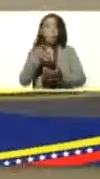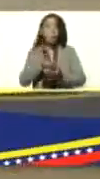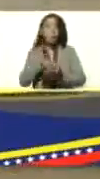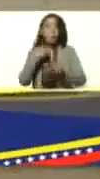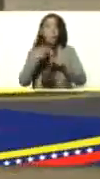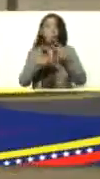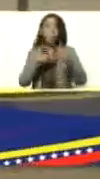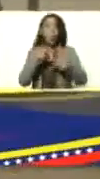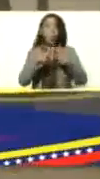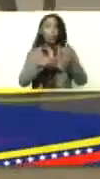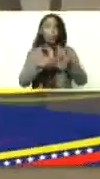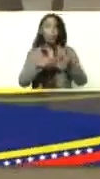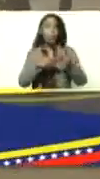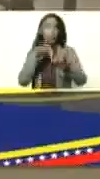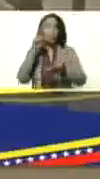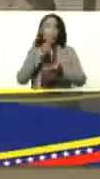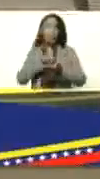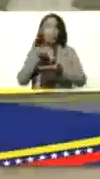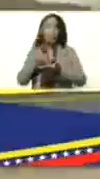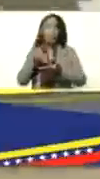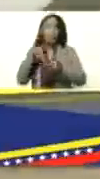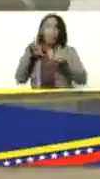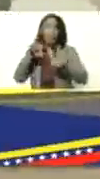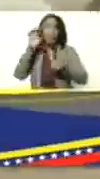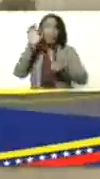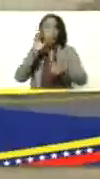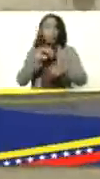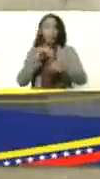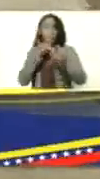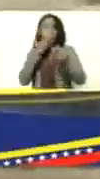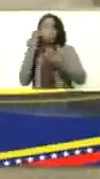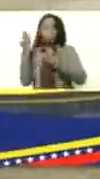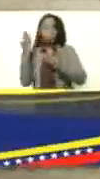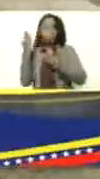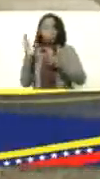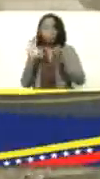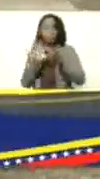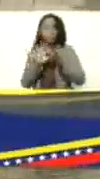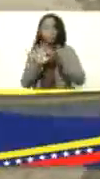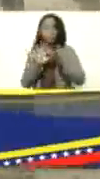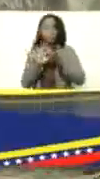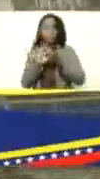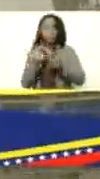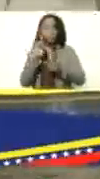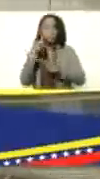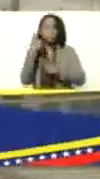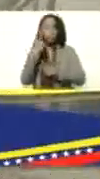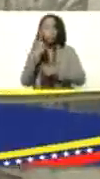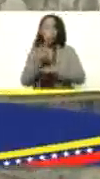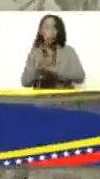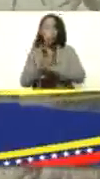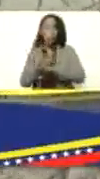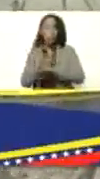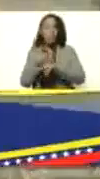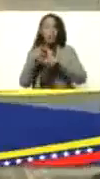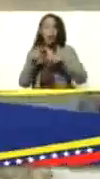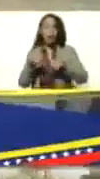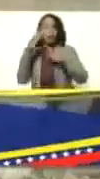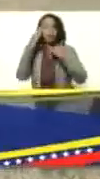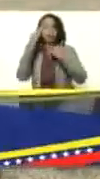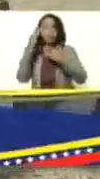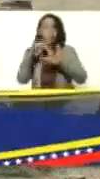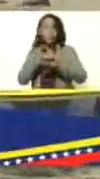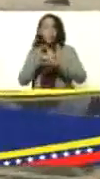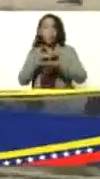producción ovina y caprina del país así que en la articulación de un solo gobierno desde aquí saludamos el